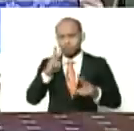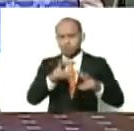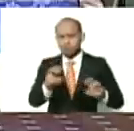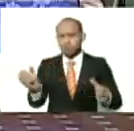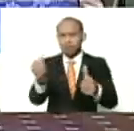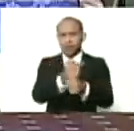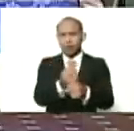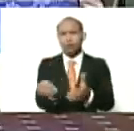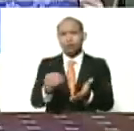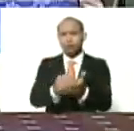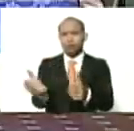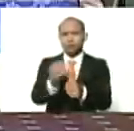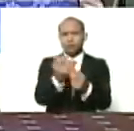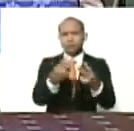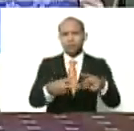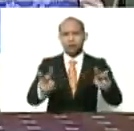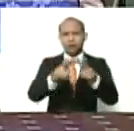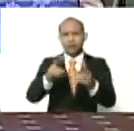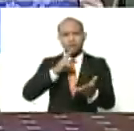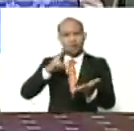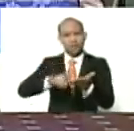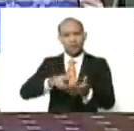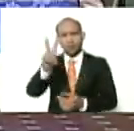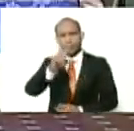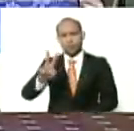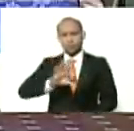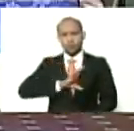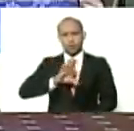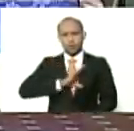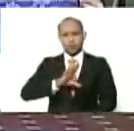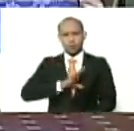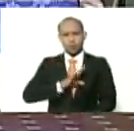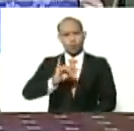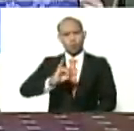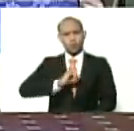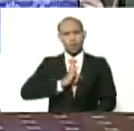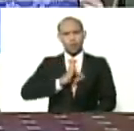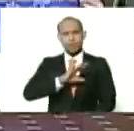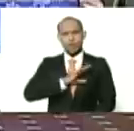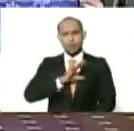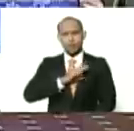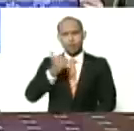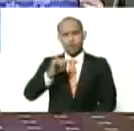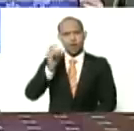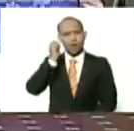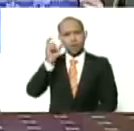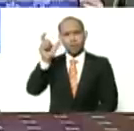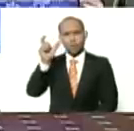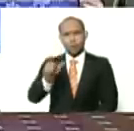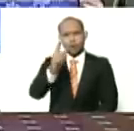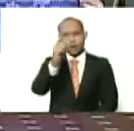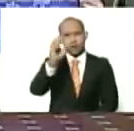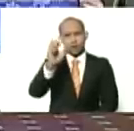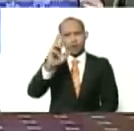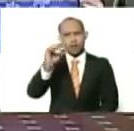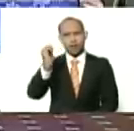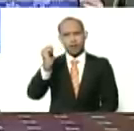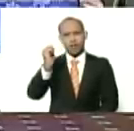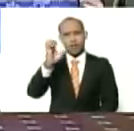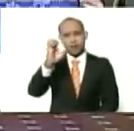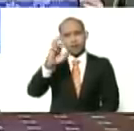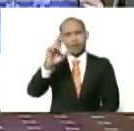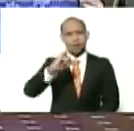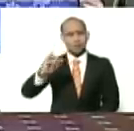a los valores de la verdadera venezolanidad, de nuestra identidad, y ahí está Teresa de la Parra, hay que descubrirla y